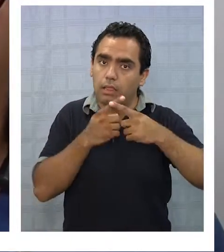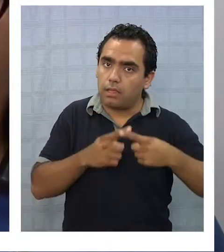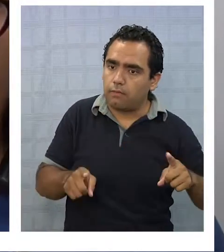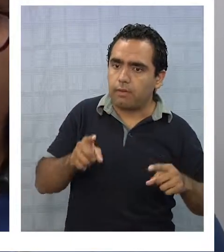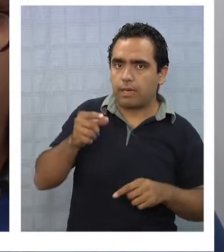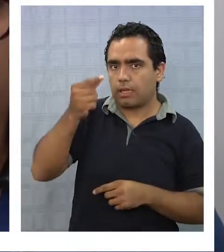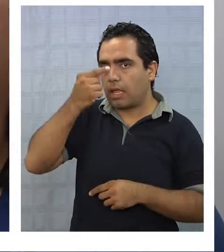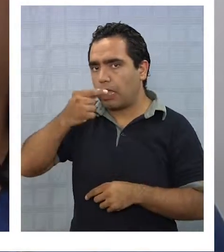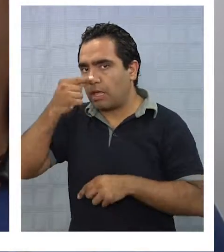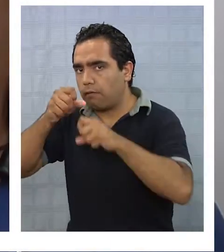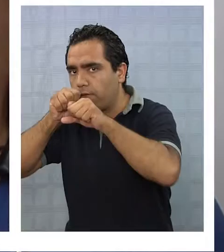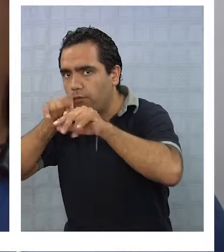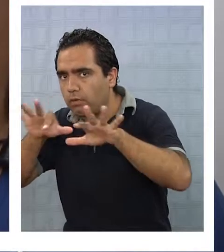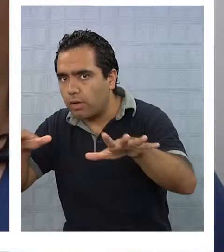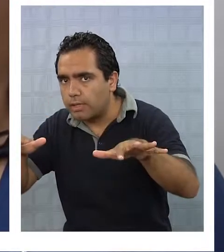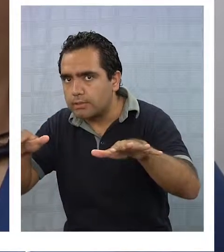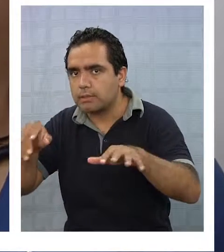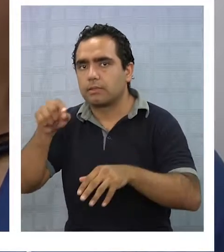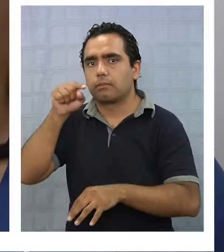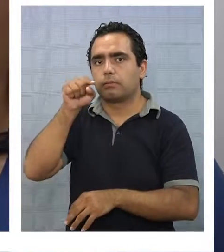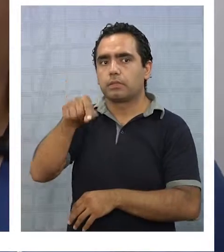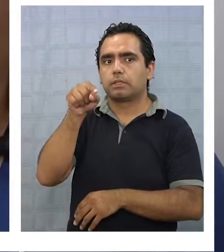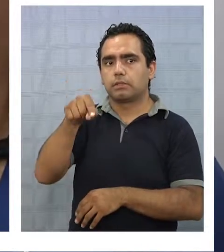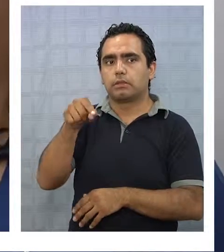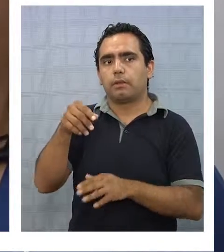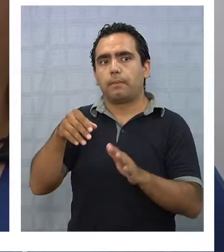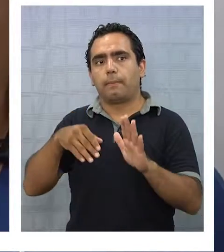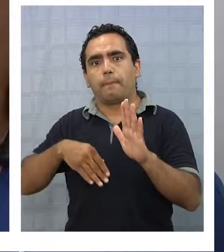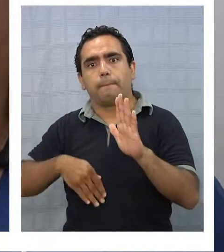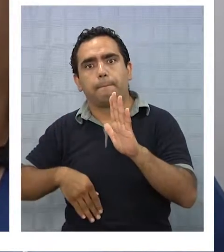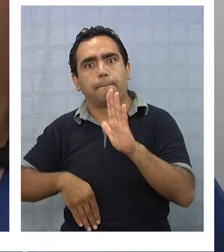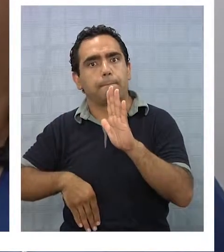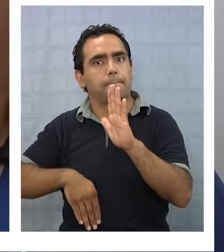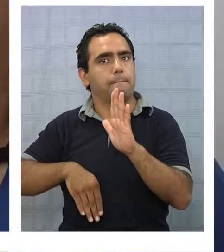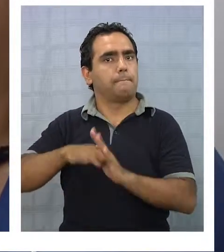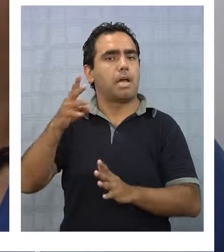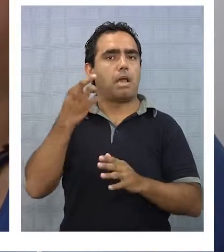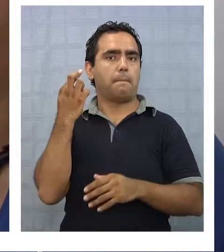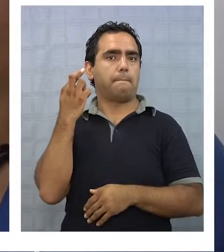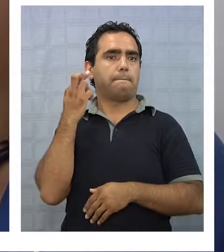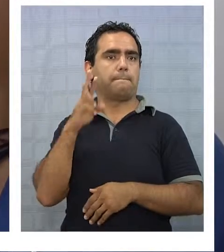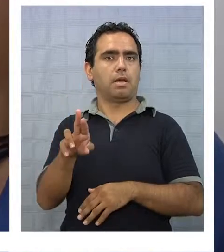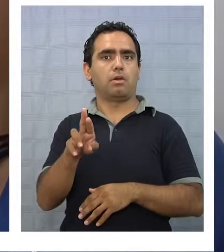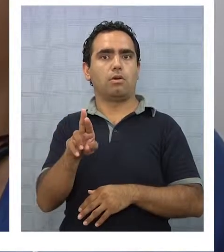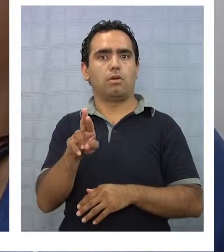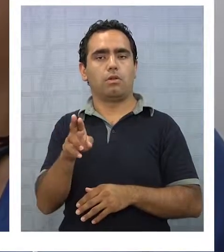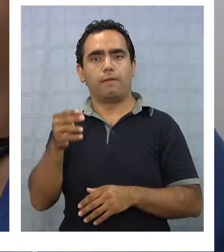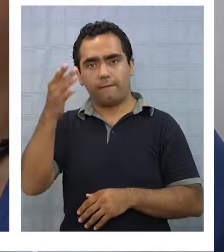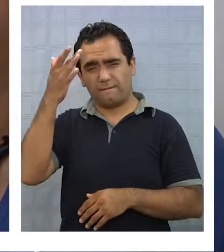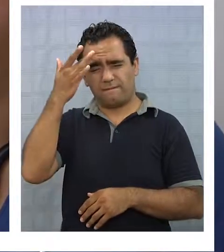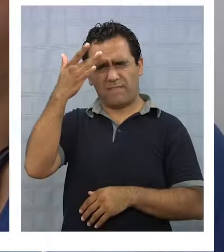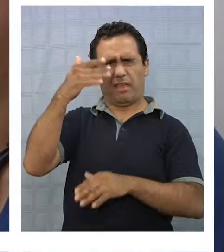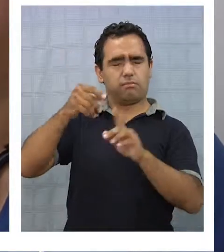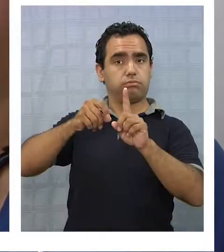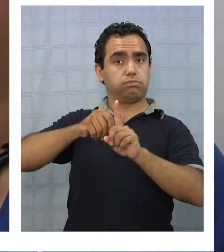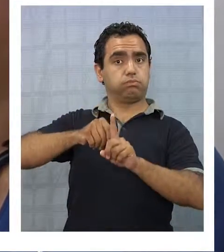sí nos va a dar mucha mayor sintomatología. Fiebre alta,